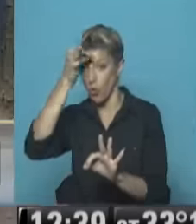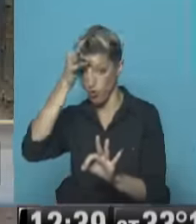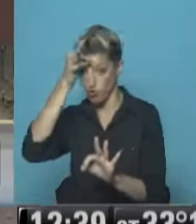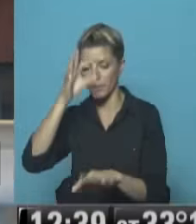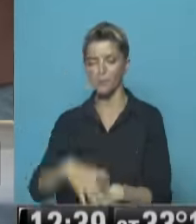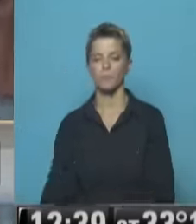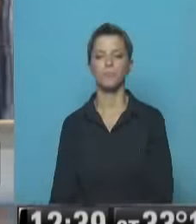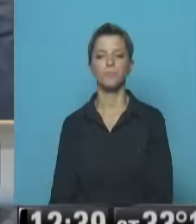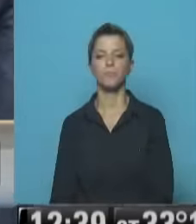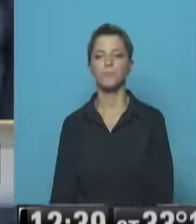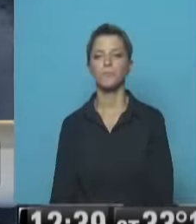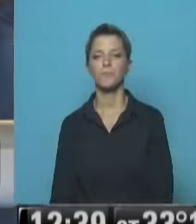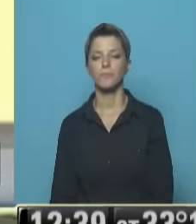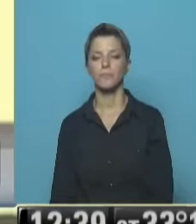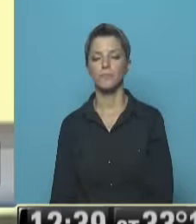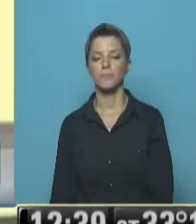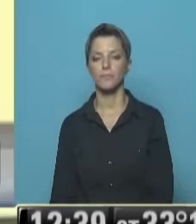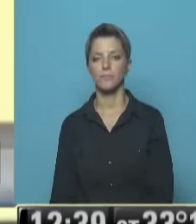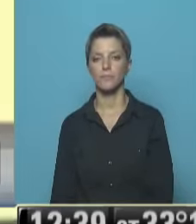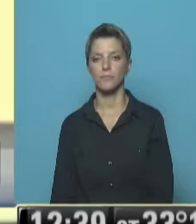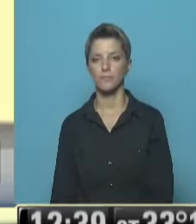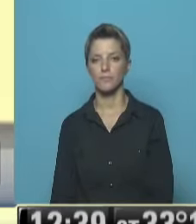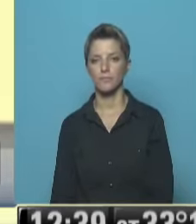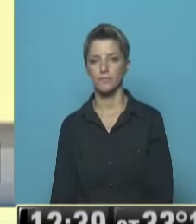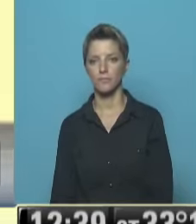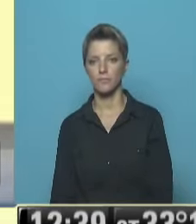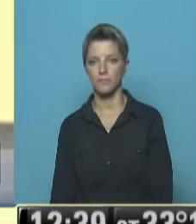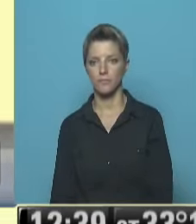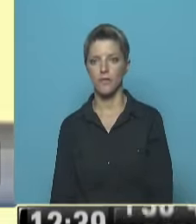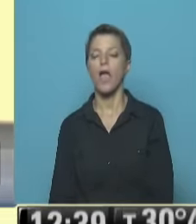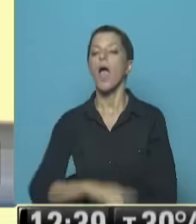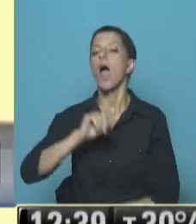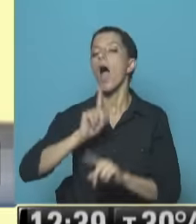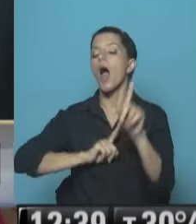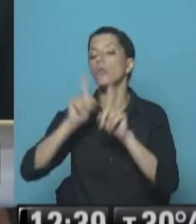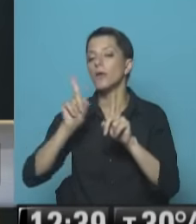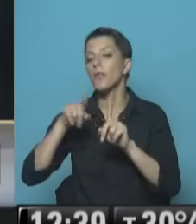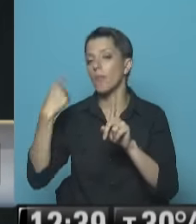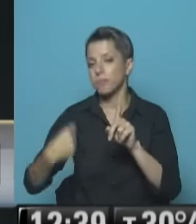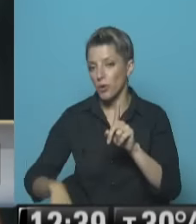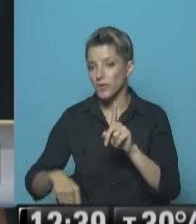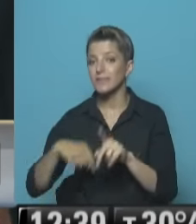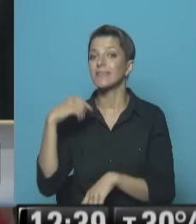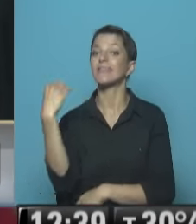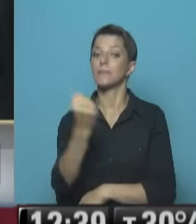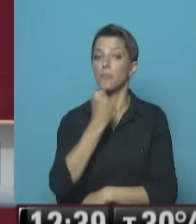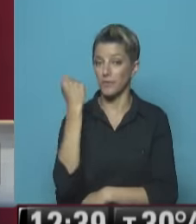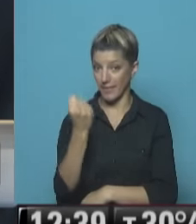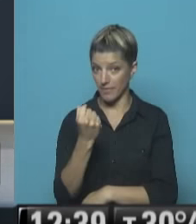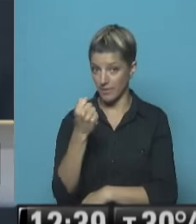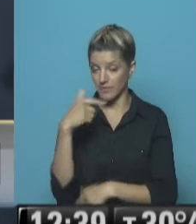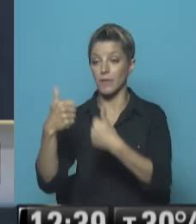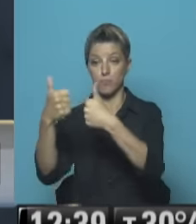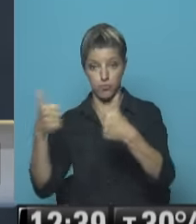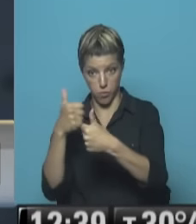Estaba repasando algunas de las cuestiones en las cuales es necesaria una mayoría calificada